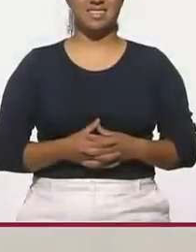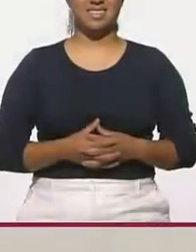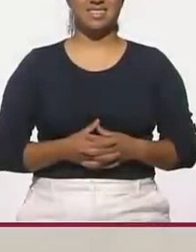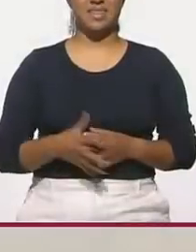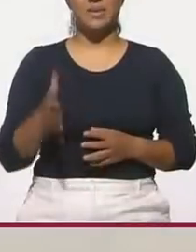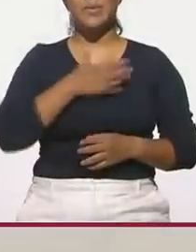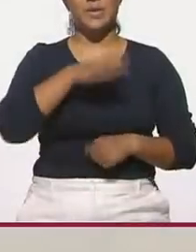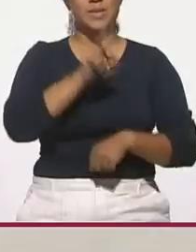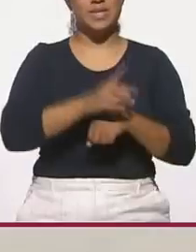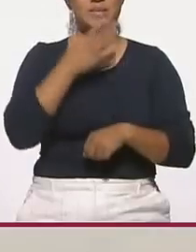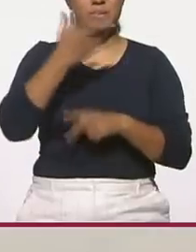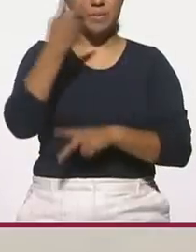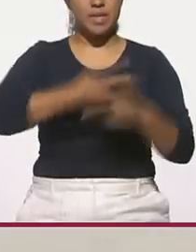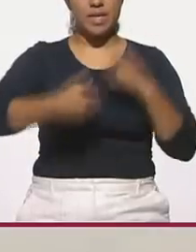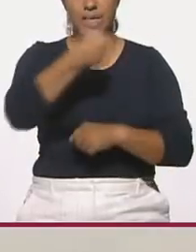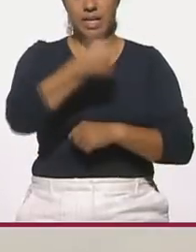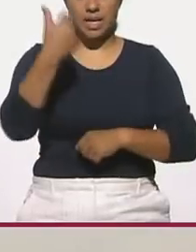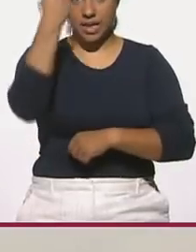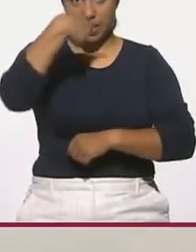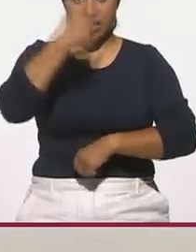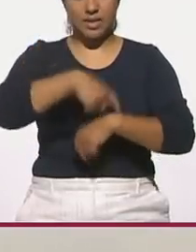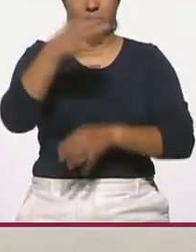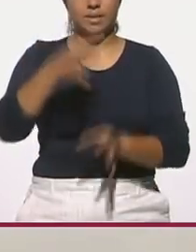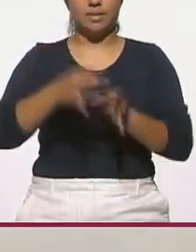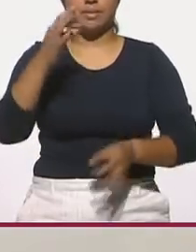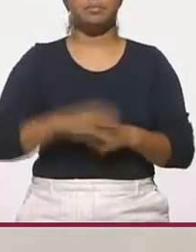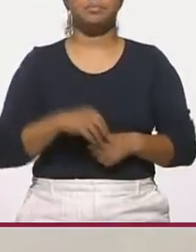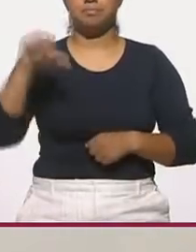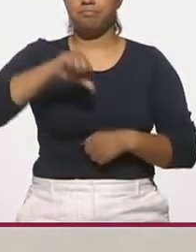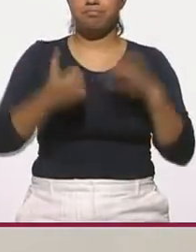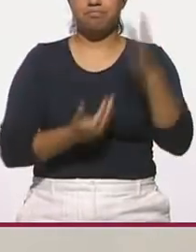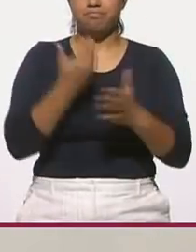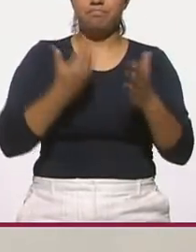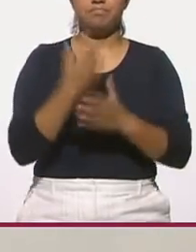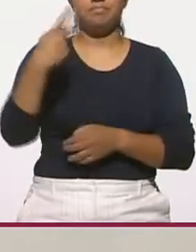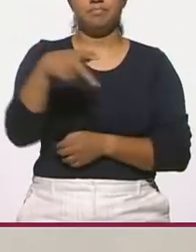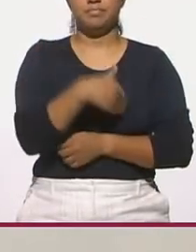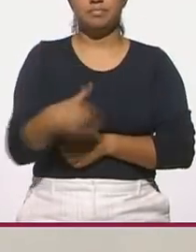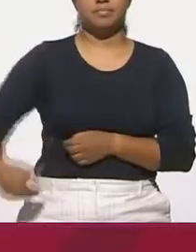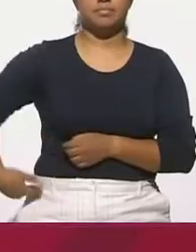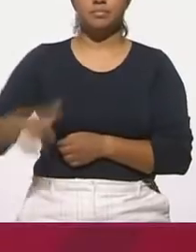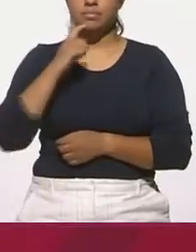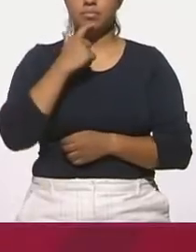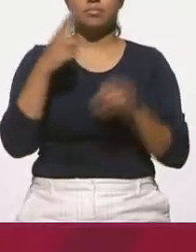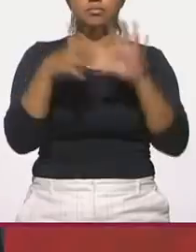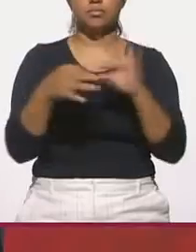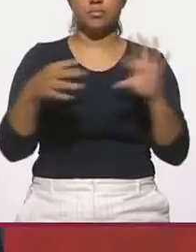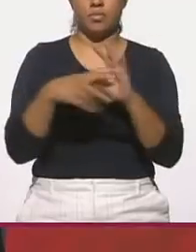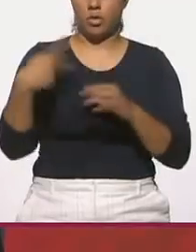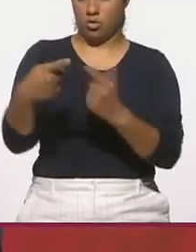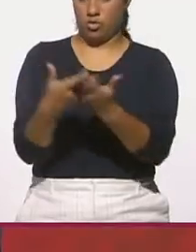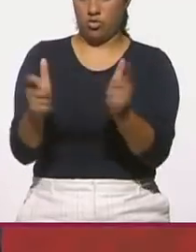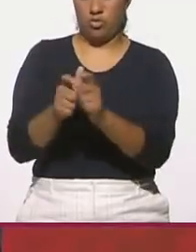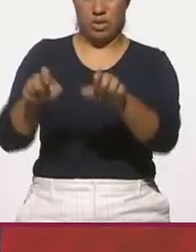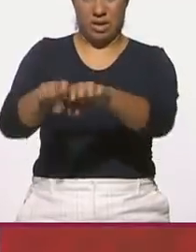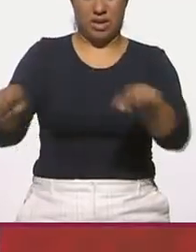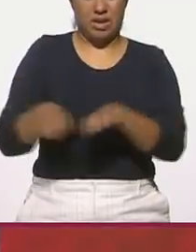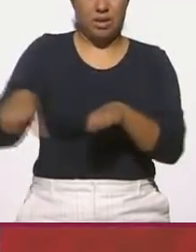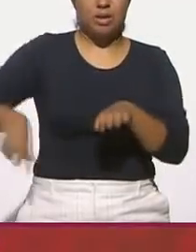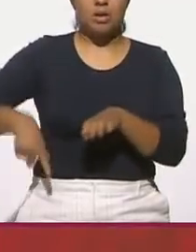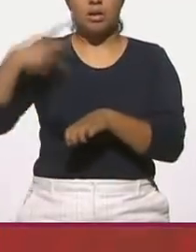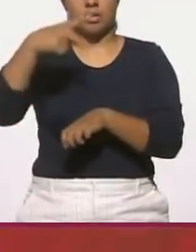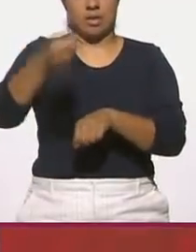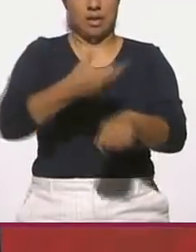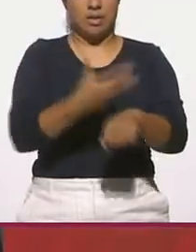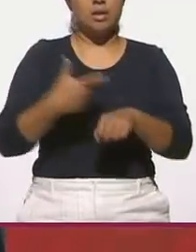Muy buenos días, bienvenidos. Esto es Cada Una en la Hora. Esta mañana el presidente López Obrador refrendó que en su administración, la Secretaría de